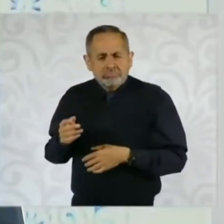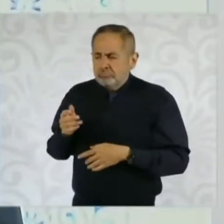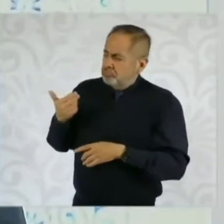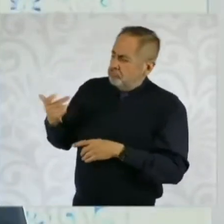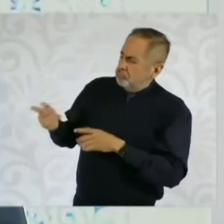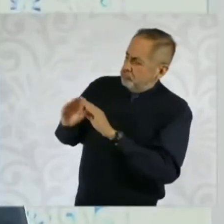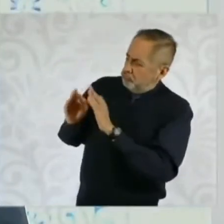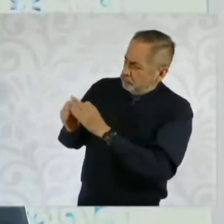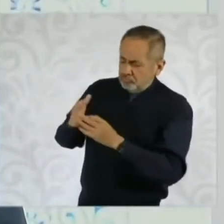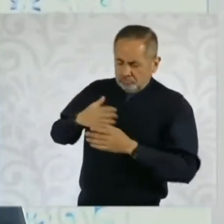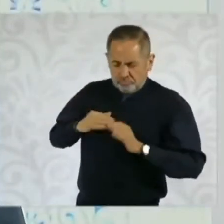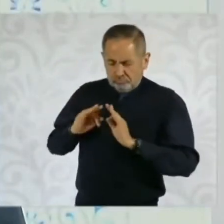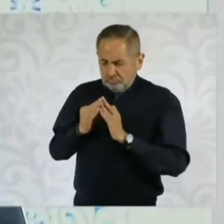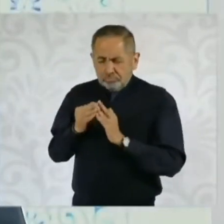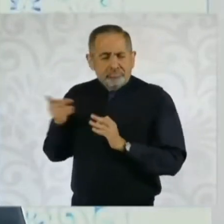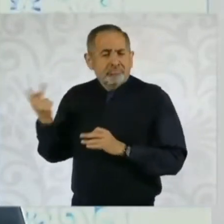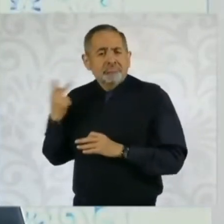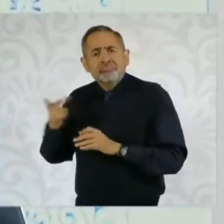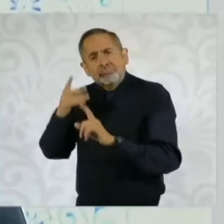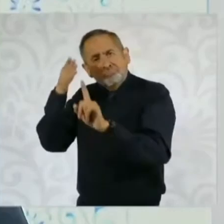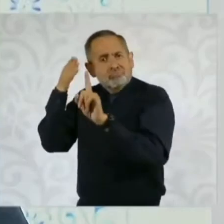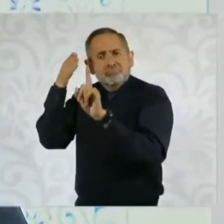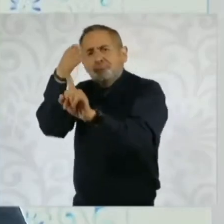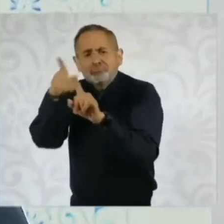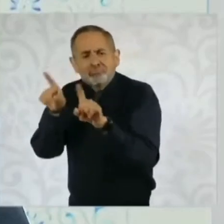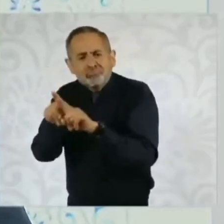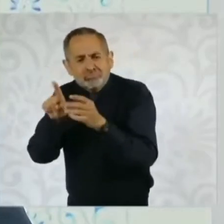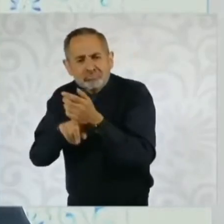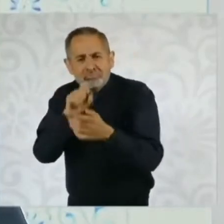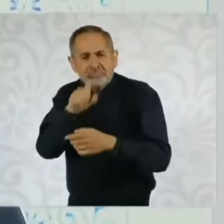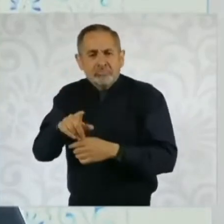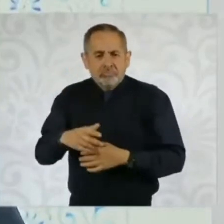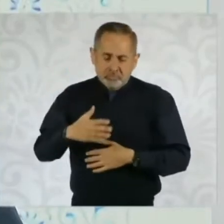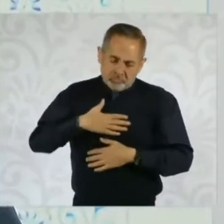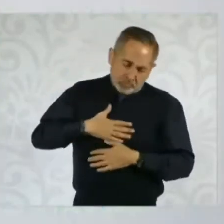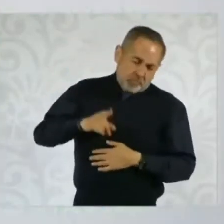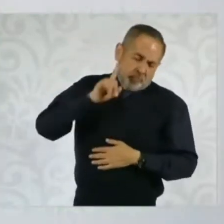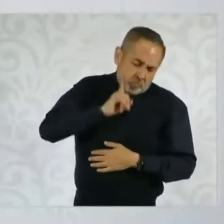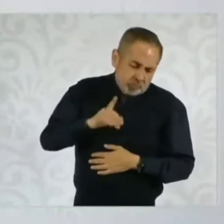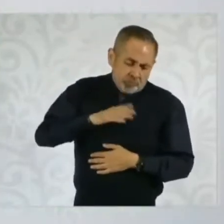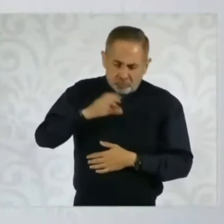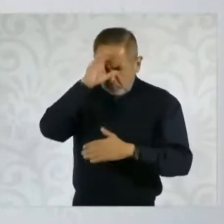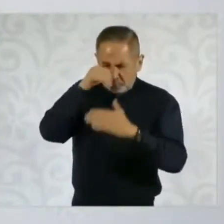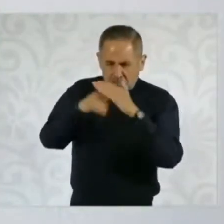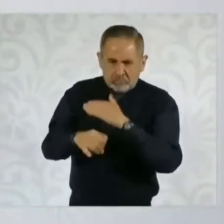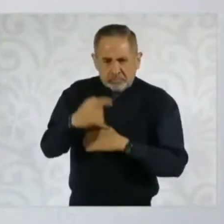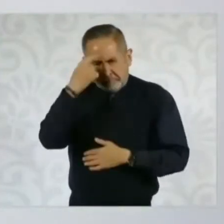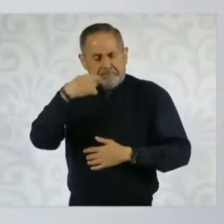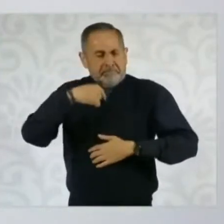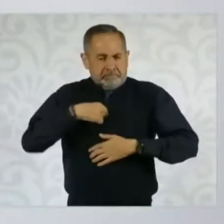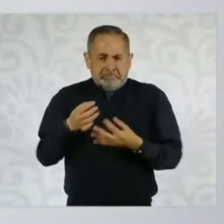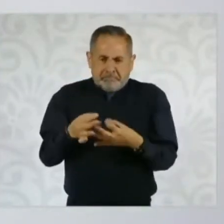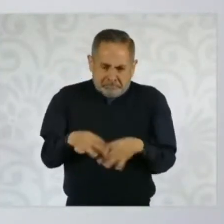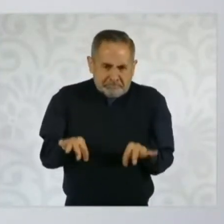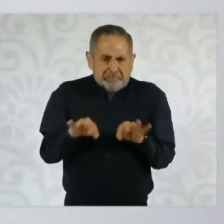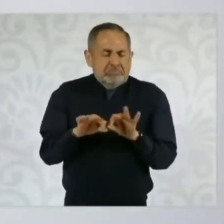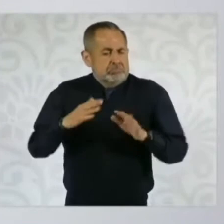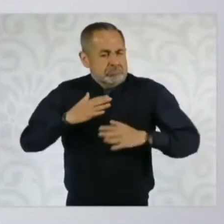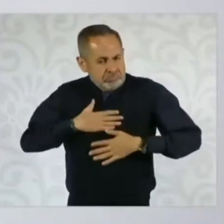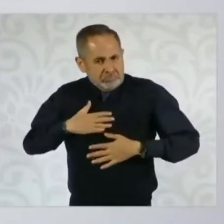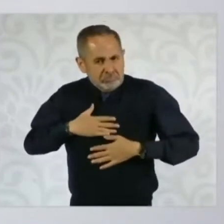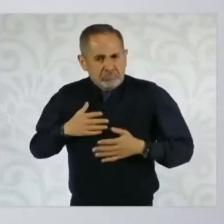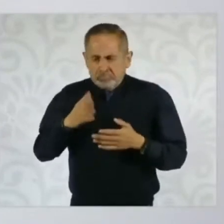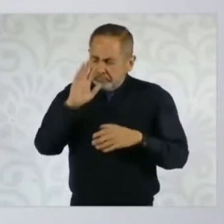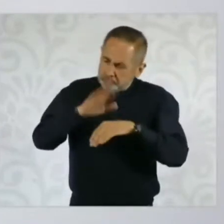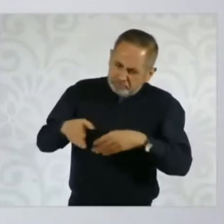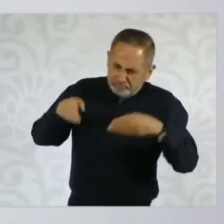yo como científica, como mujer me parece muy importante que haya a